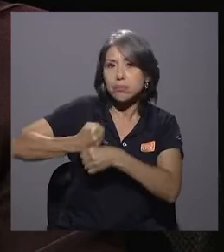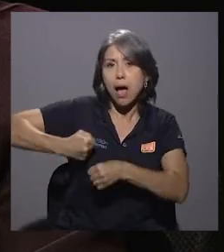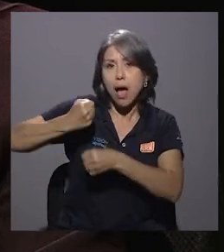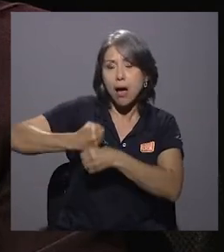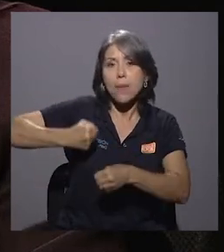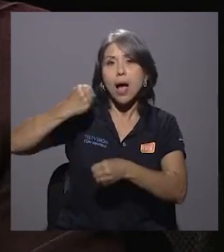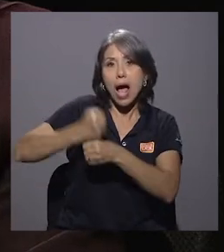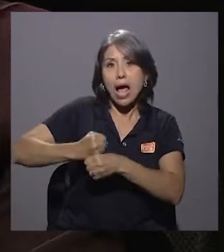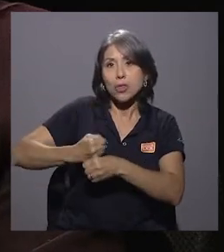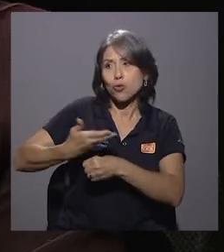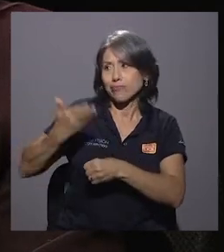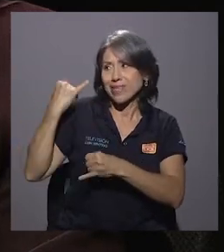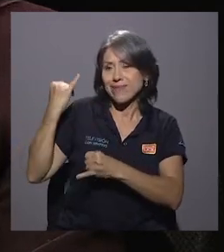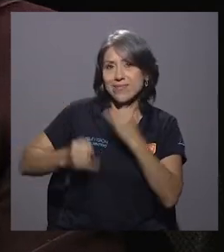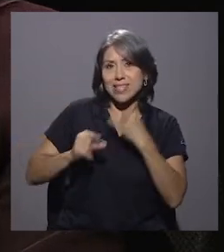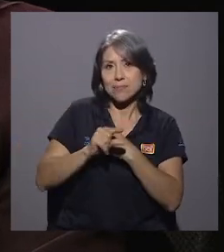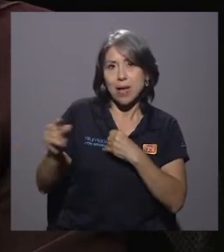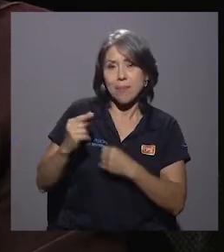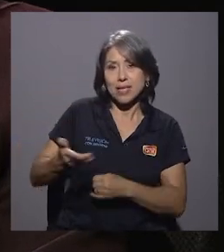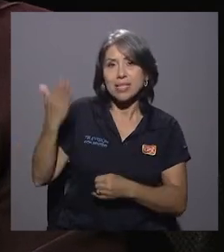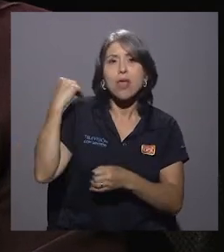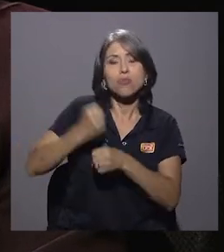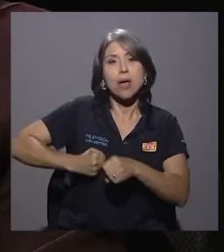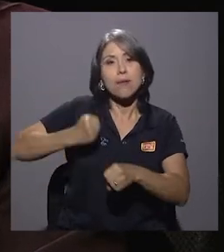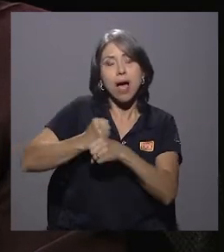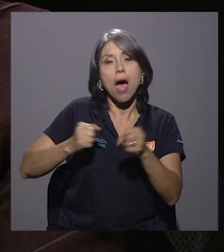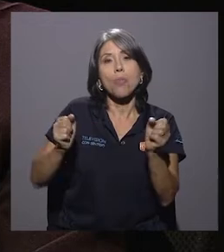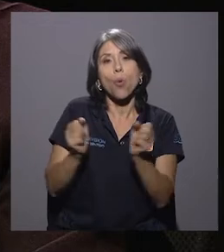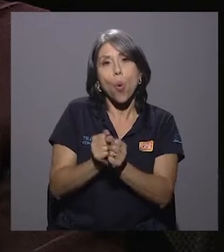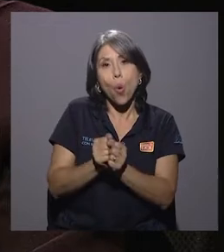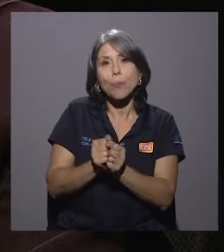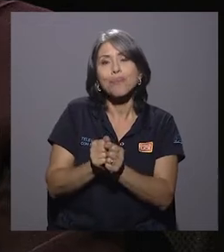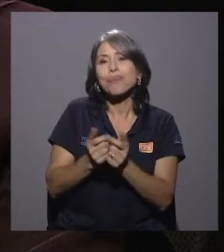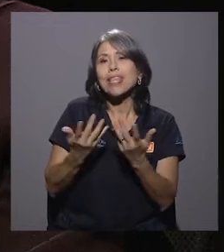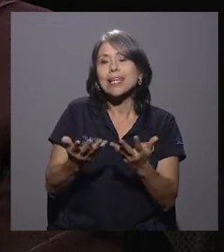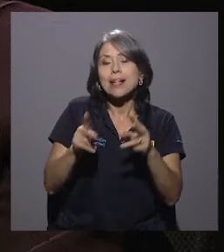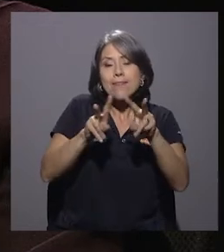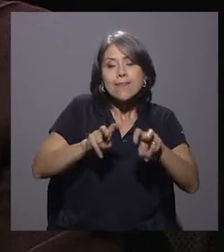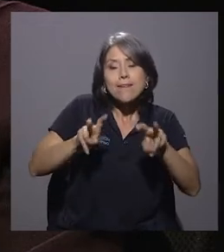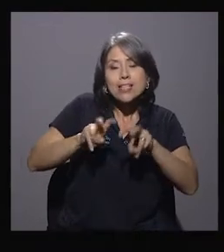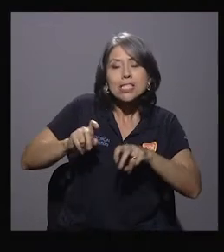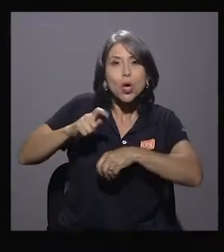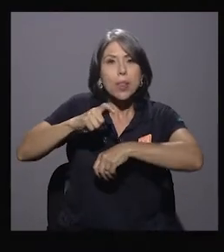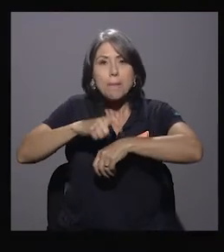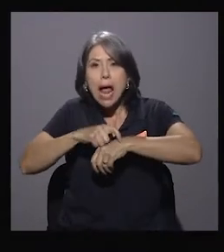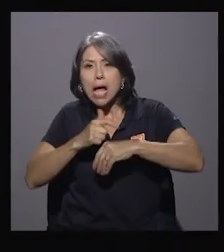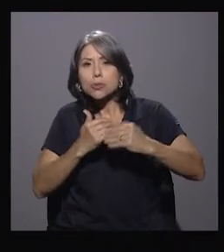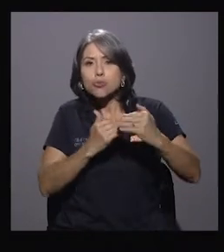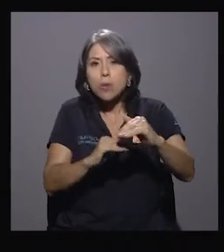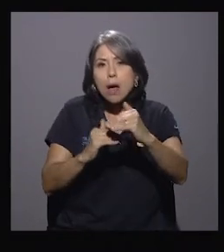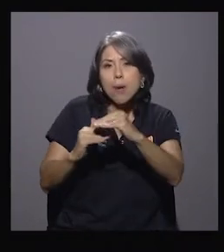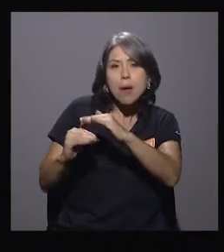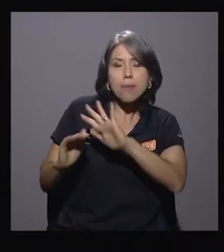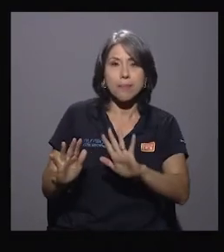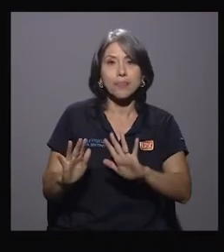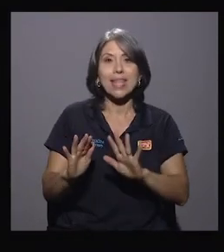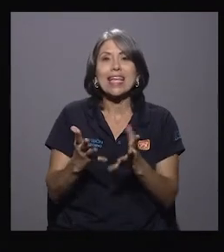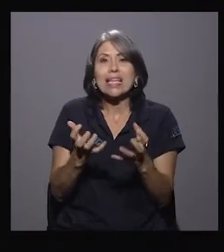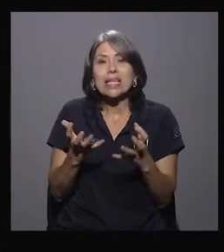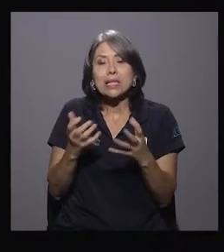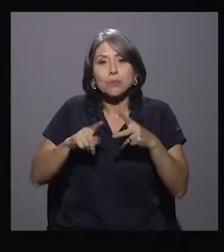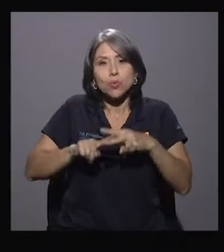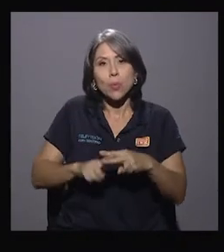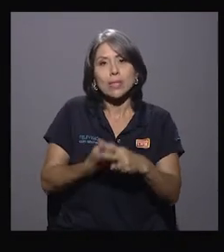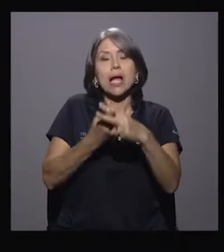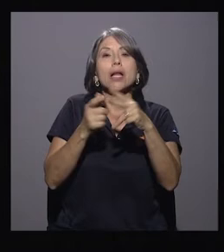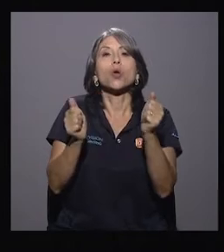fin de semana pasado con la revisión de los plazos y los tiempos. La intención es comenzar con